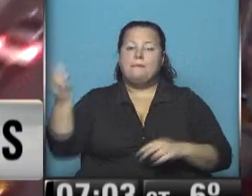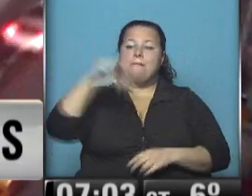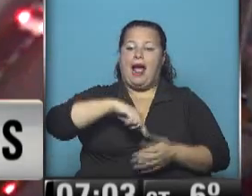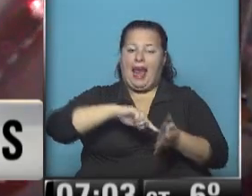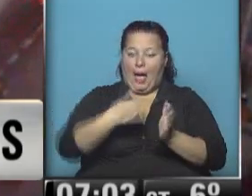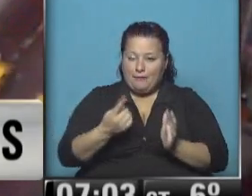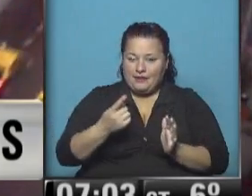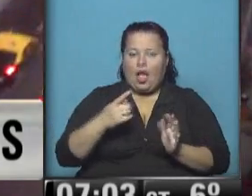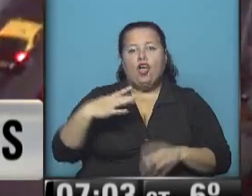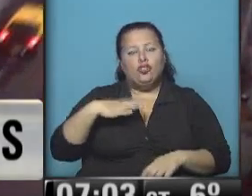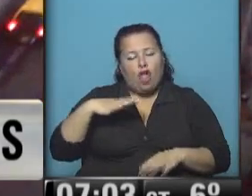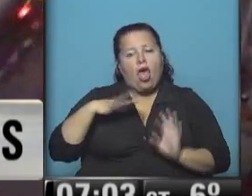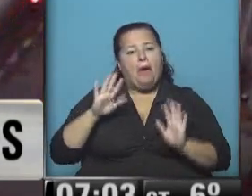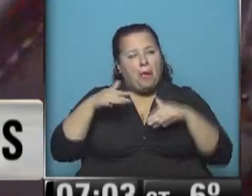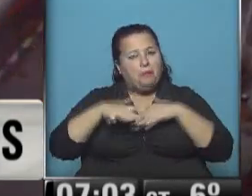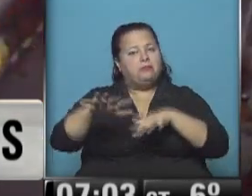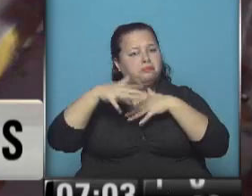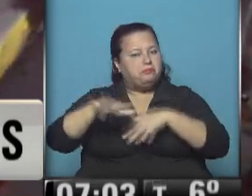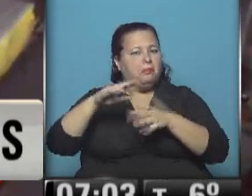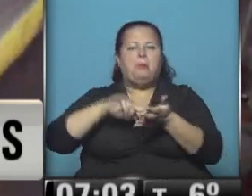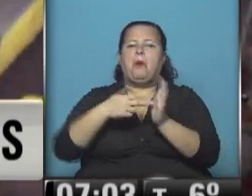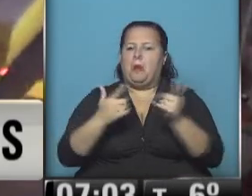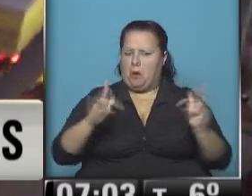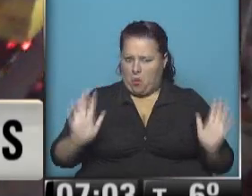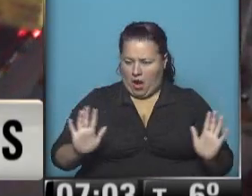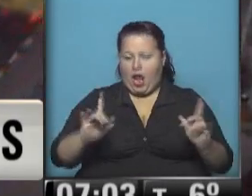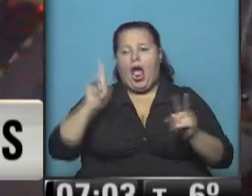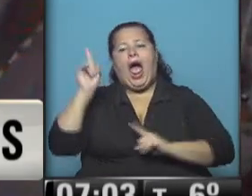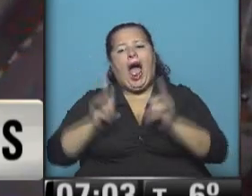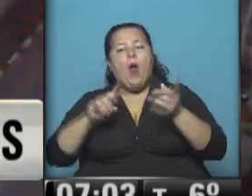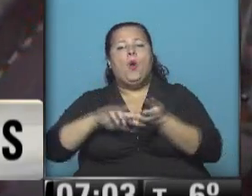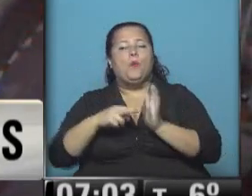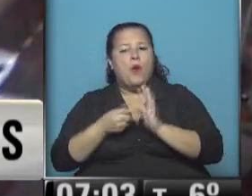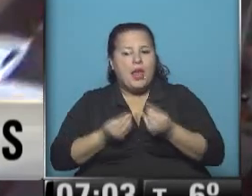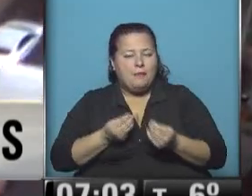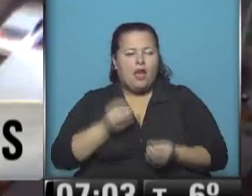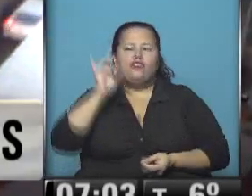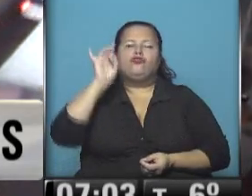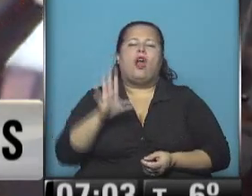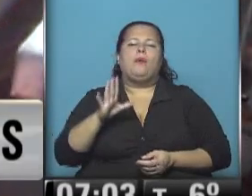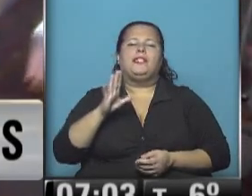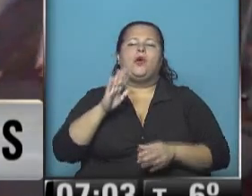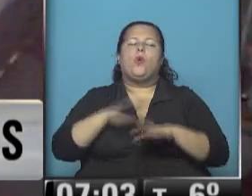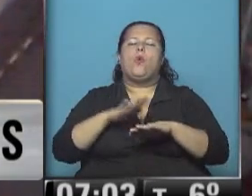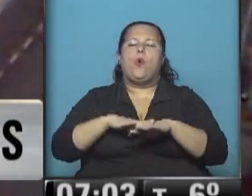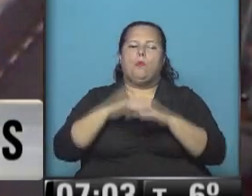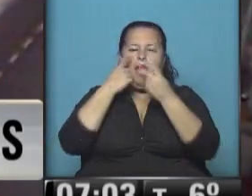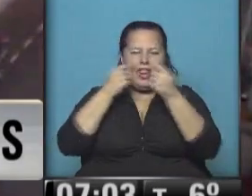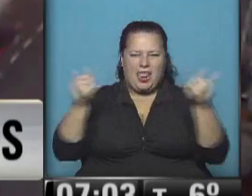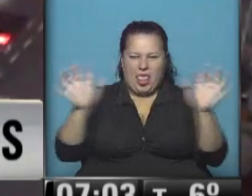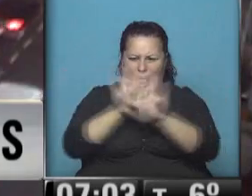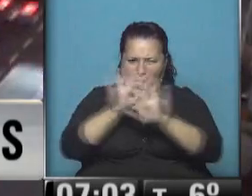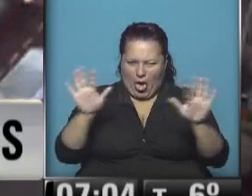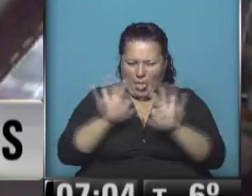federal todavía con tránsito ágil, sin mayores inconvenientes. Algunos inconvenientes solamente por la presencia de bancos de